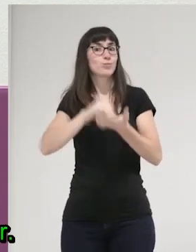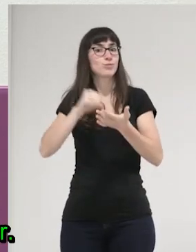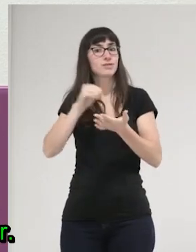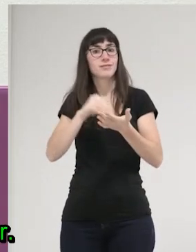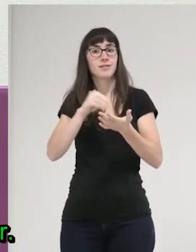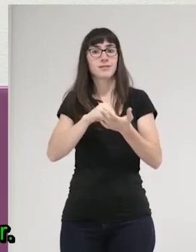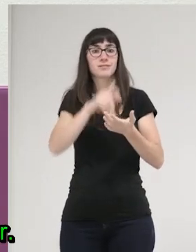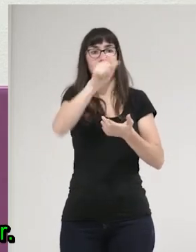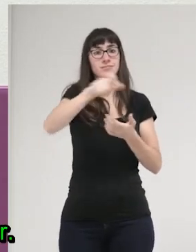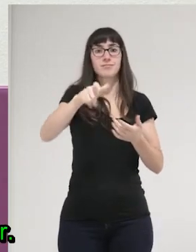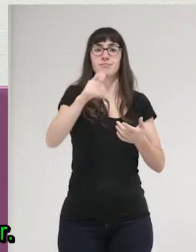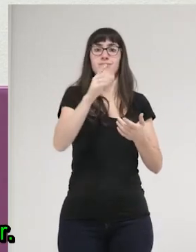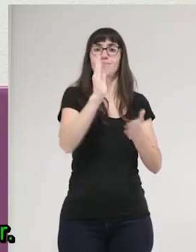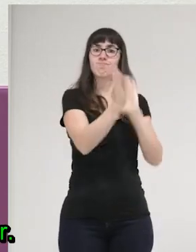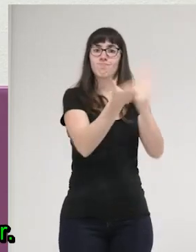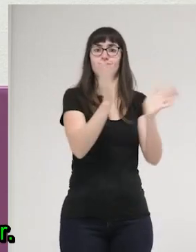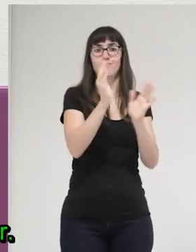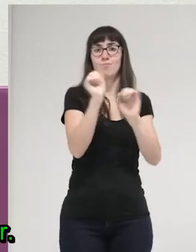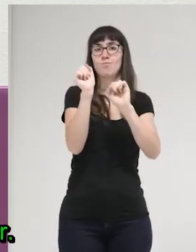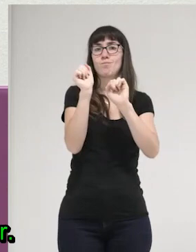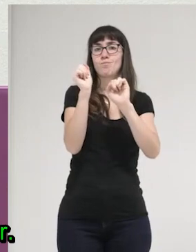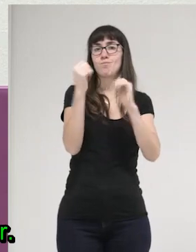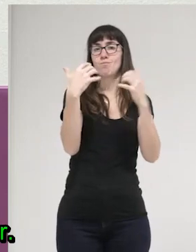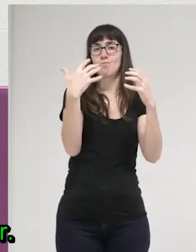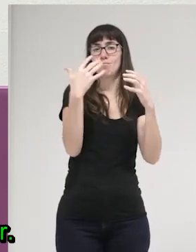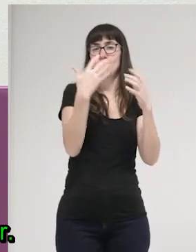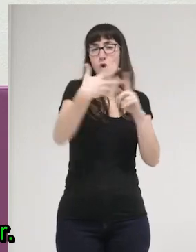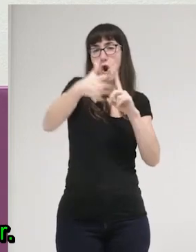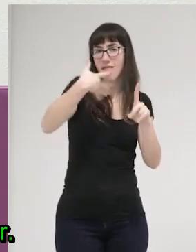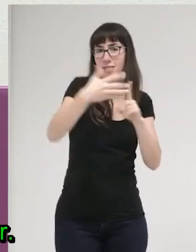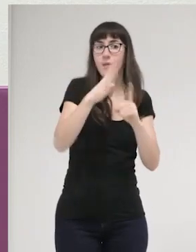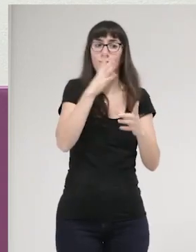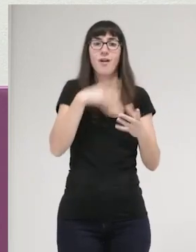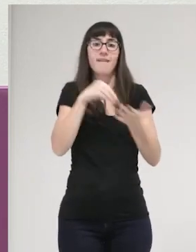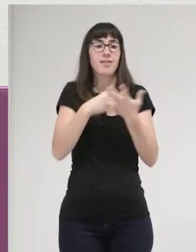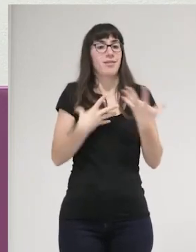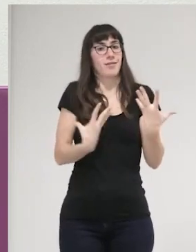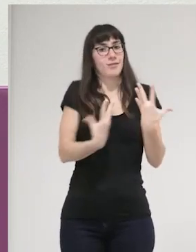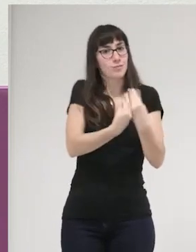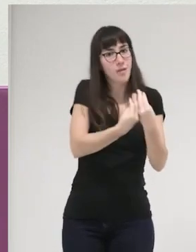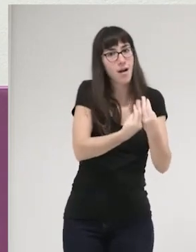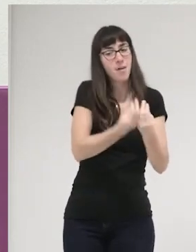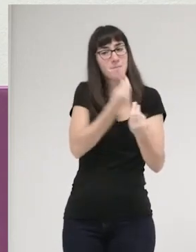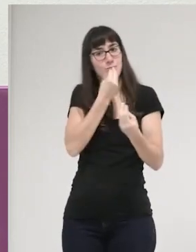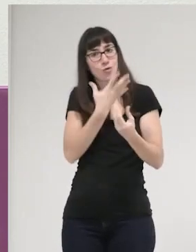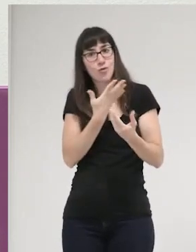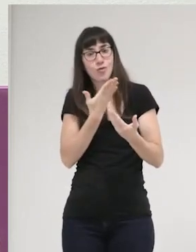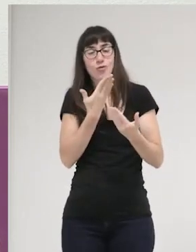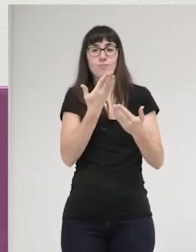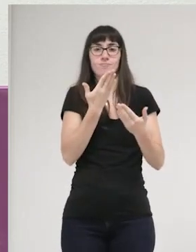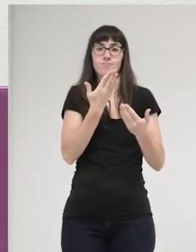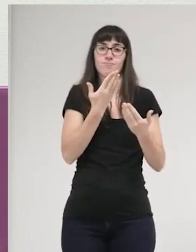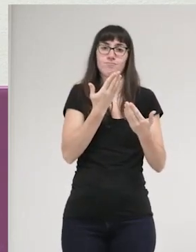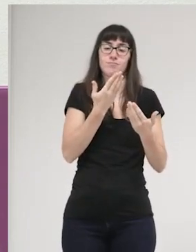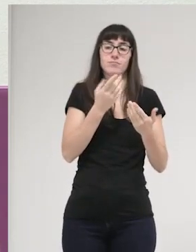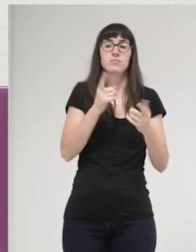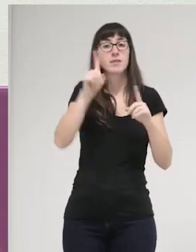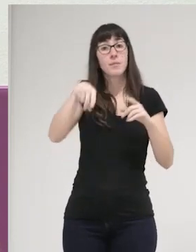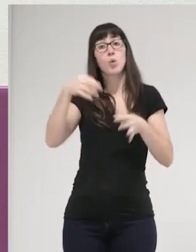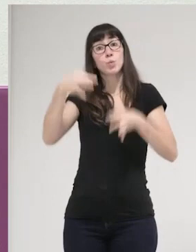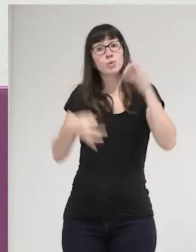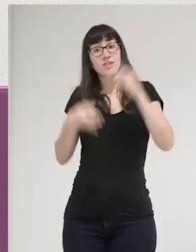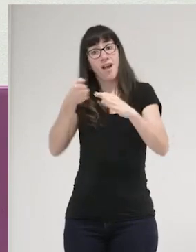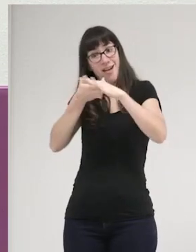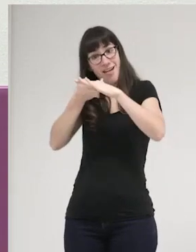hacia las personas, que a veces buscamos proteger, acompañar o sostener. Mejorar también, obviamente, el acceso a la justicia, puesto que el